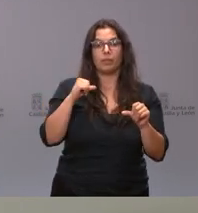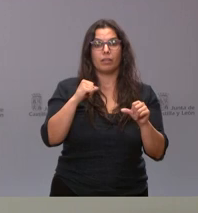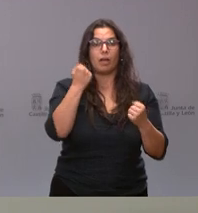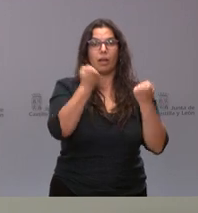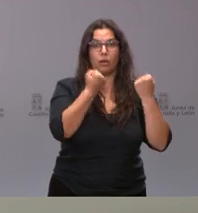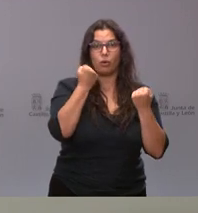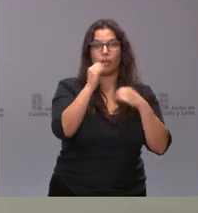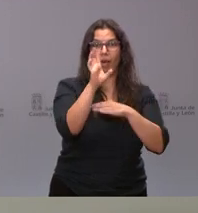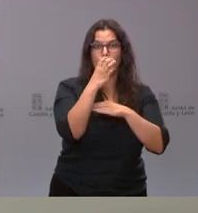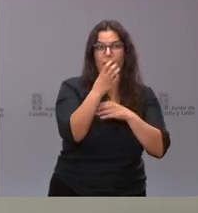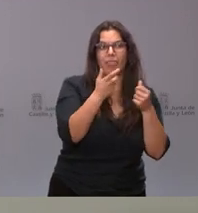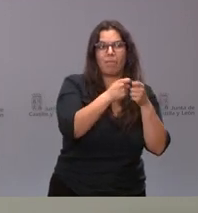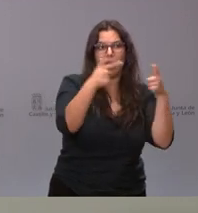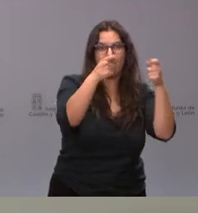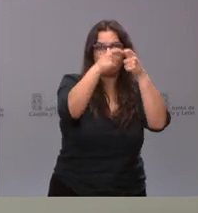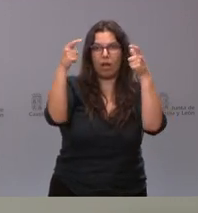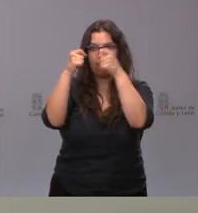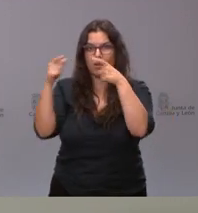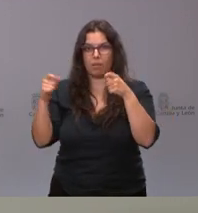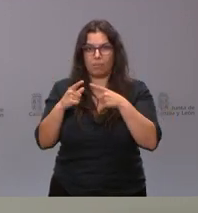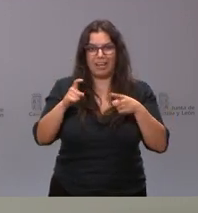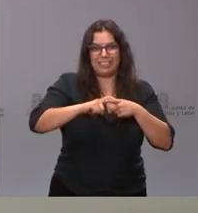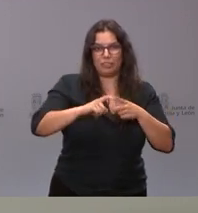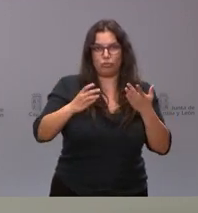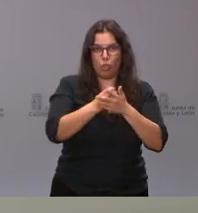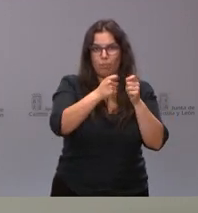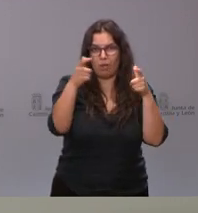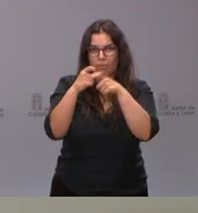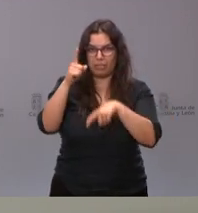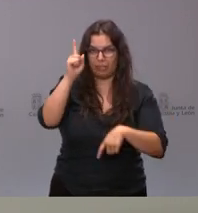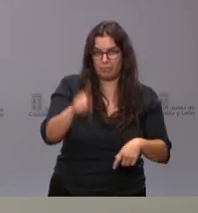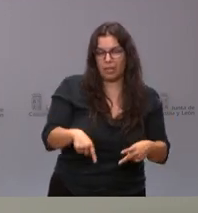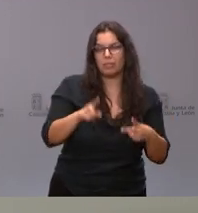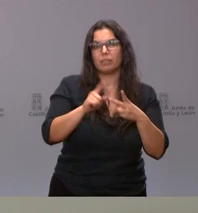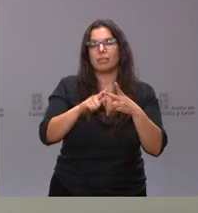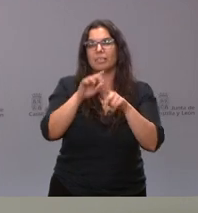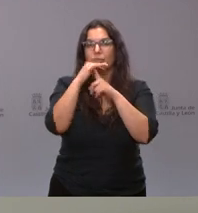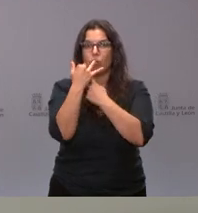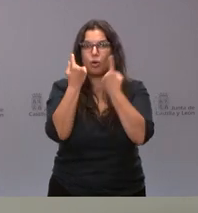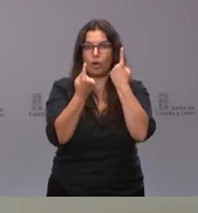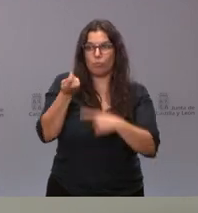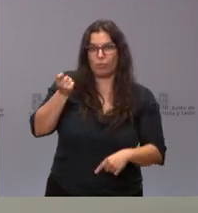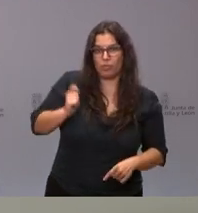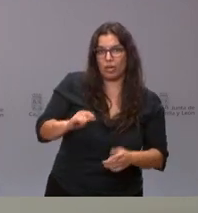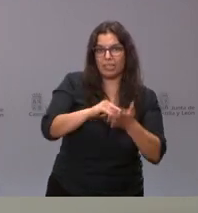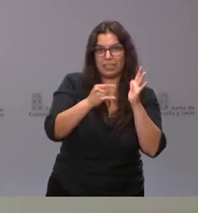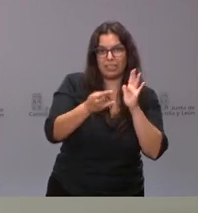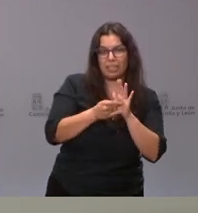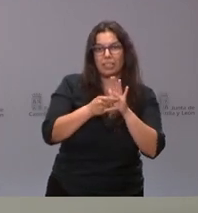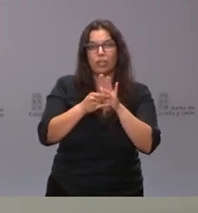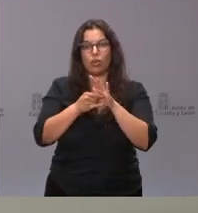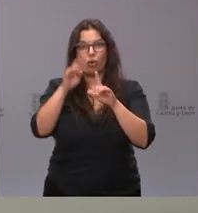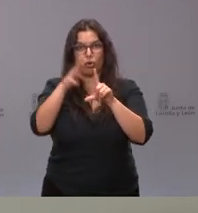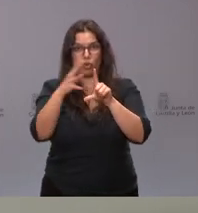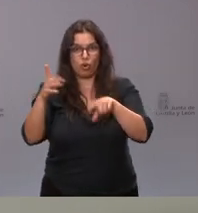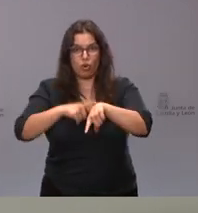en todas las provincias y en todas sus categorías, como el aumento en algunas circunstancias del personal técnico y de los horarios de